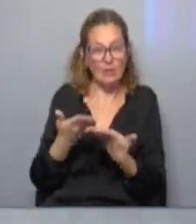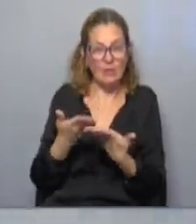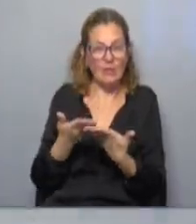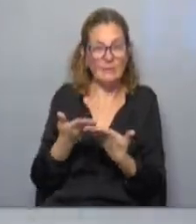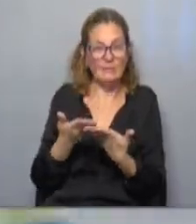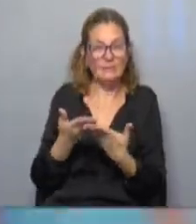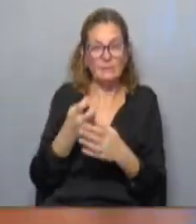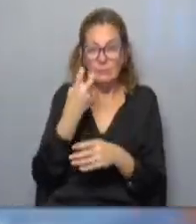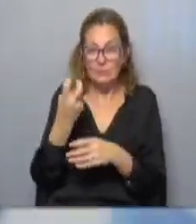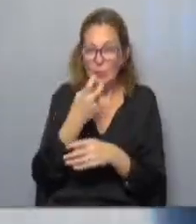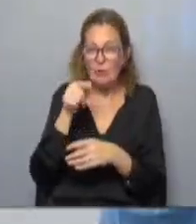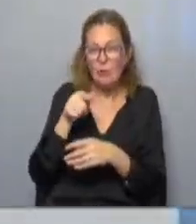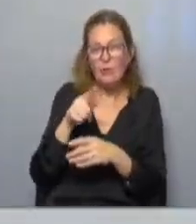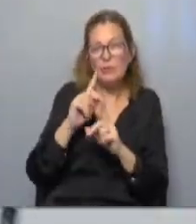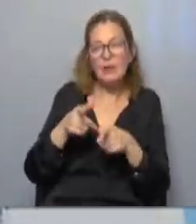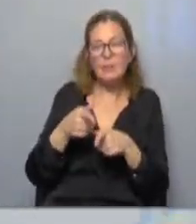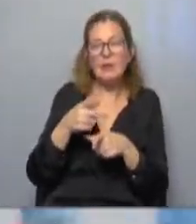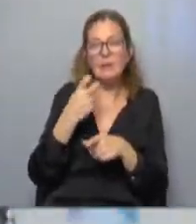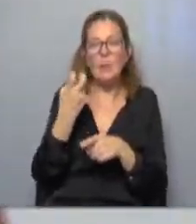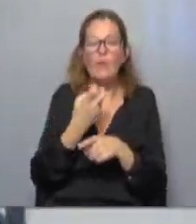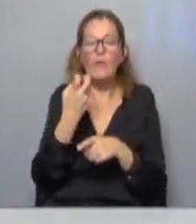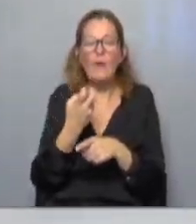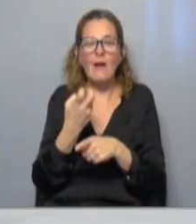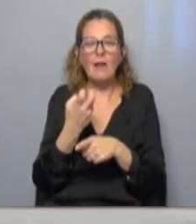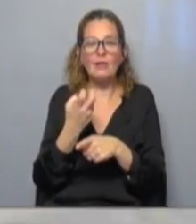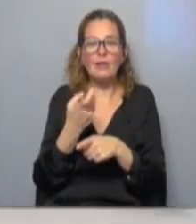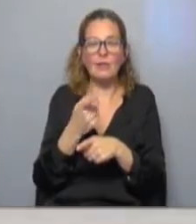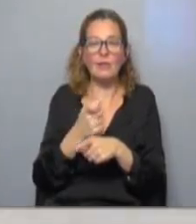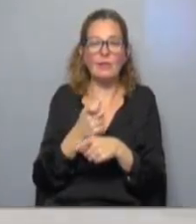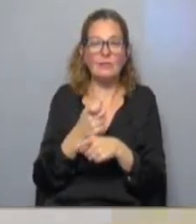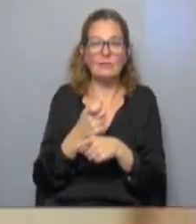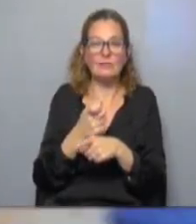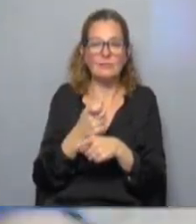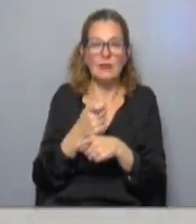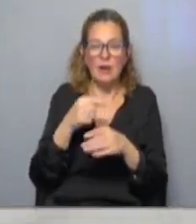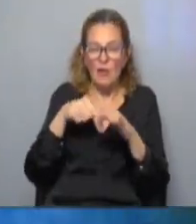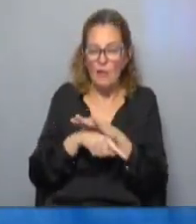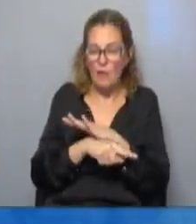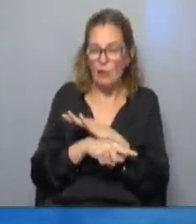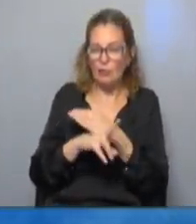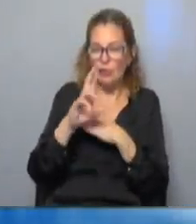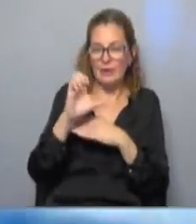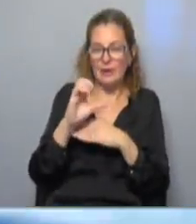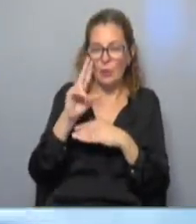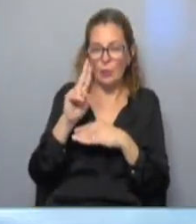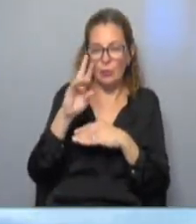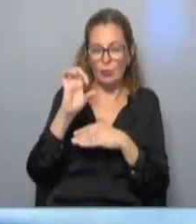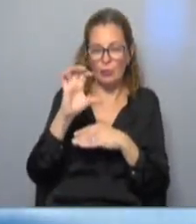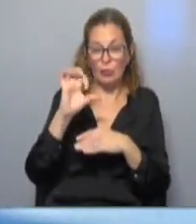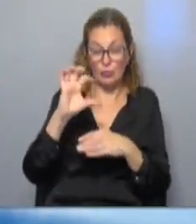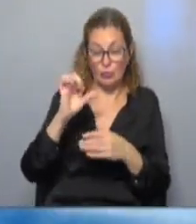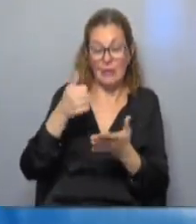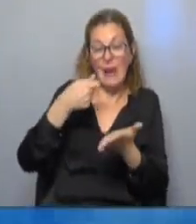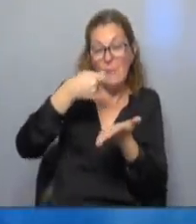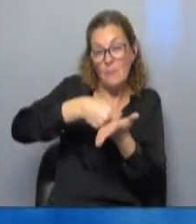estamos buscando eso también estamos buscando que el fondo nacional de recursos en lugar de cubrir